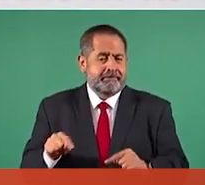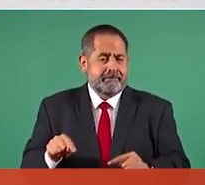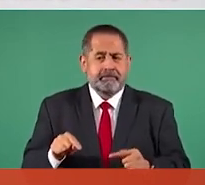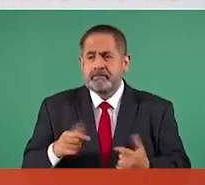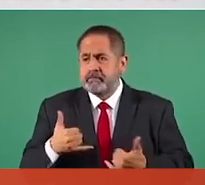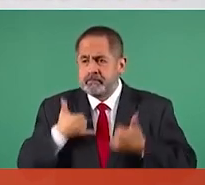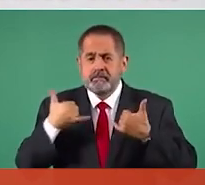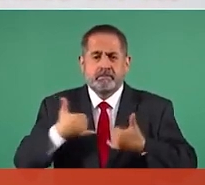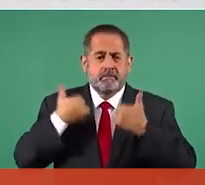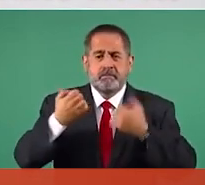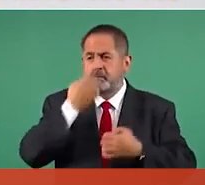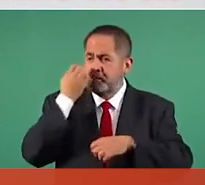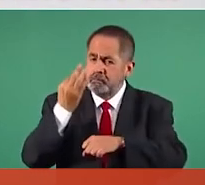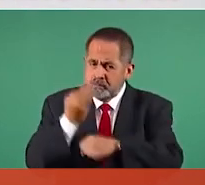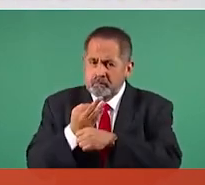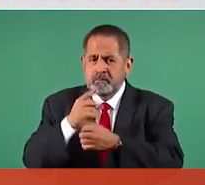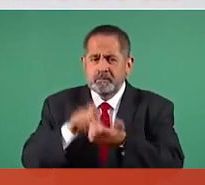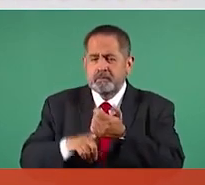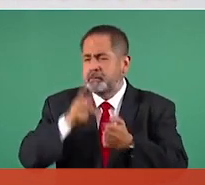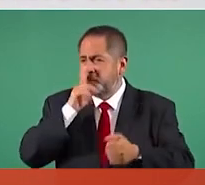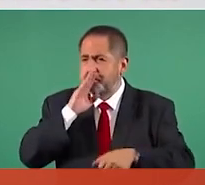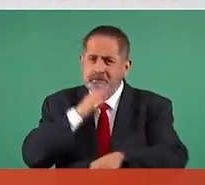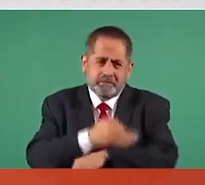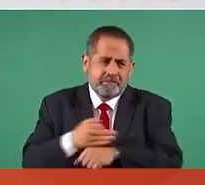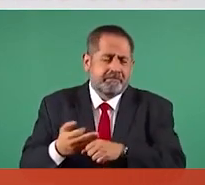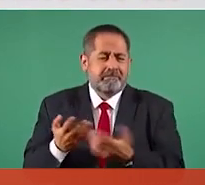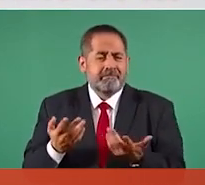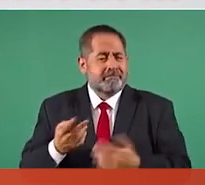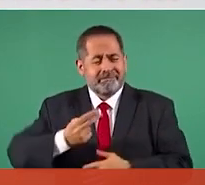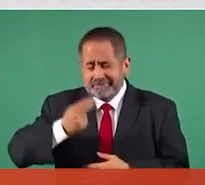adolescentes, por el bien de los estudiantes, por el bien de los padres de familia,